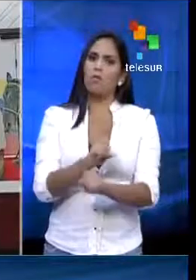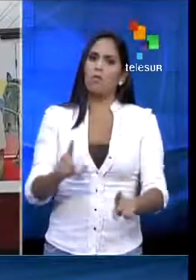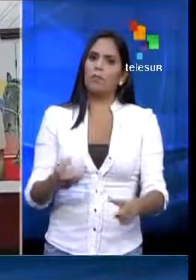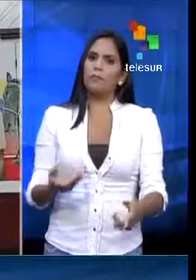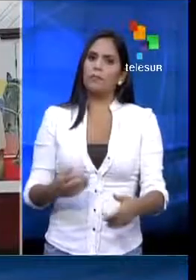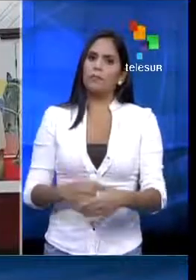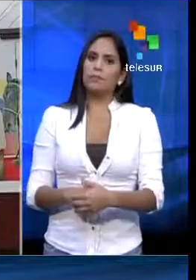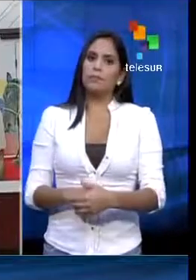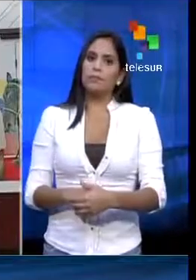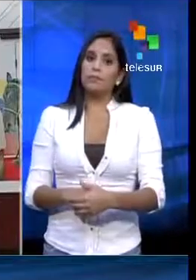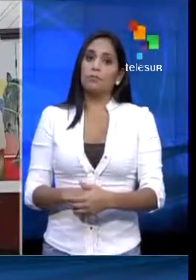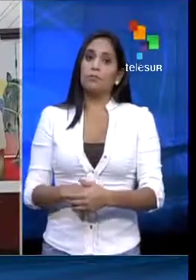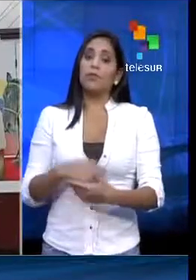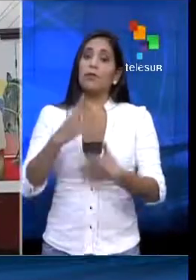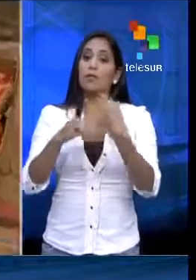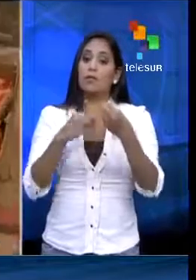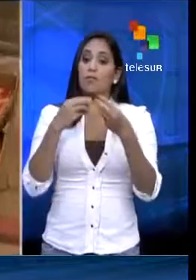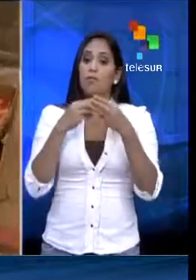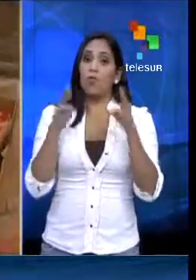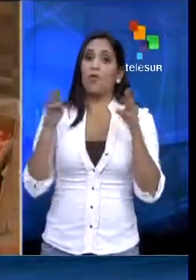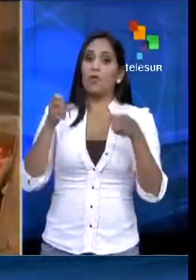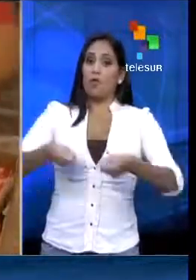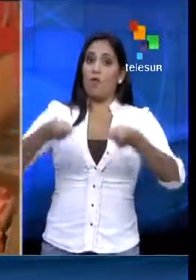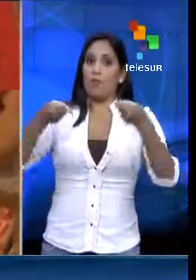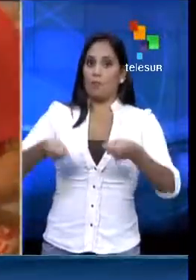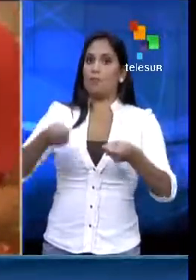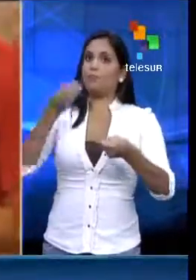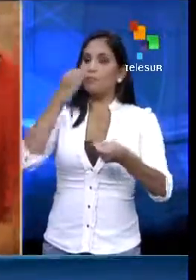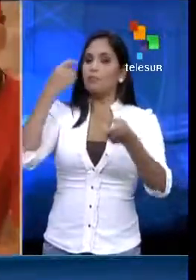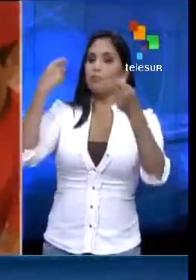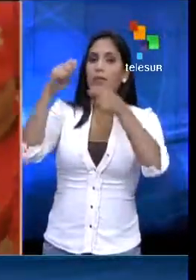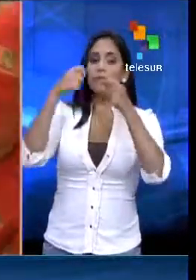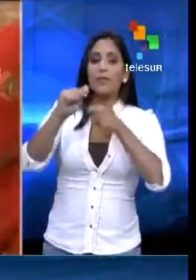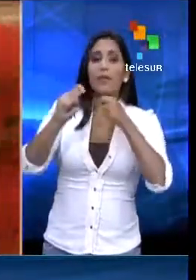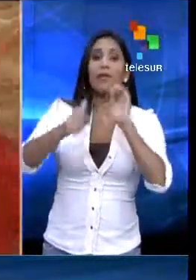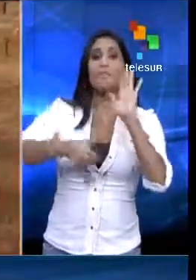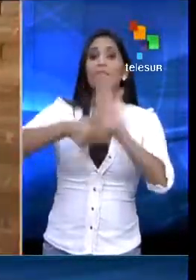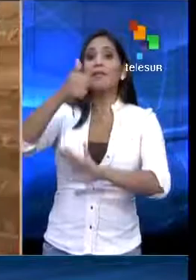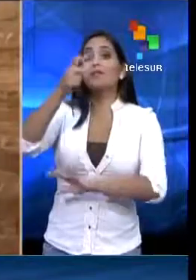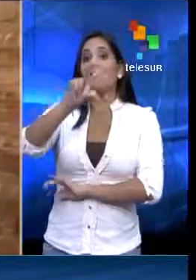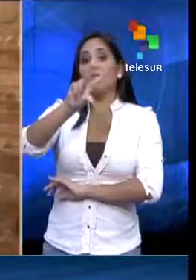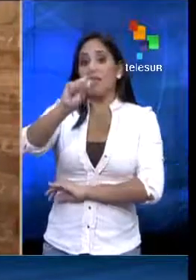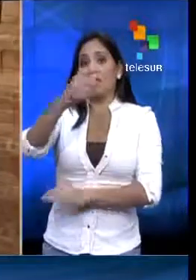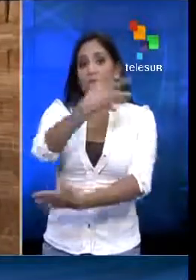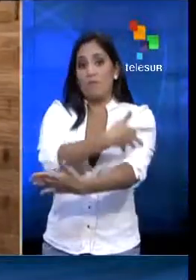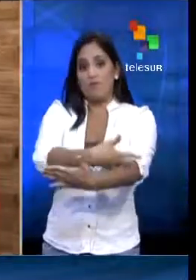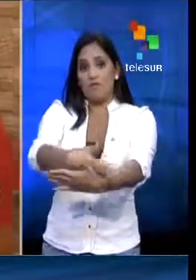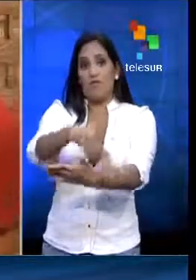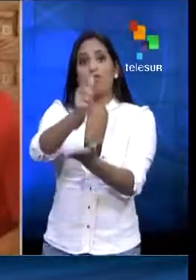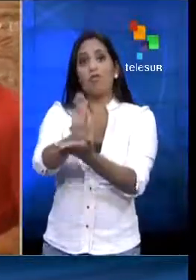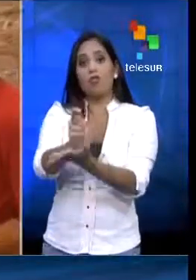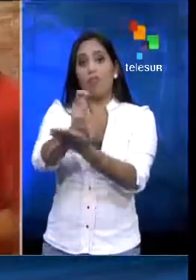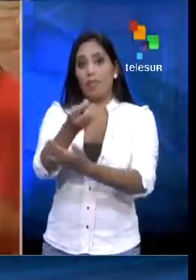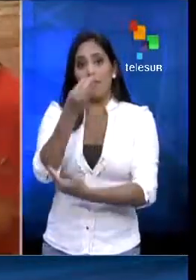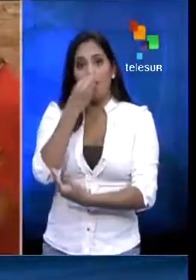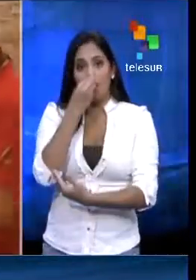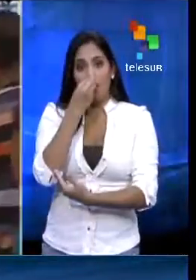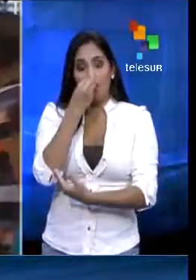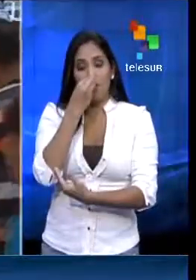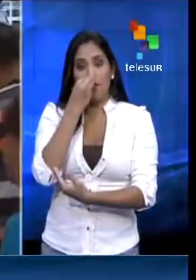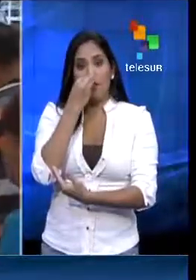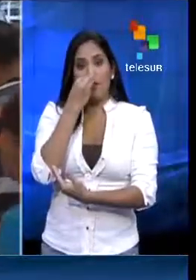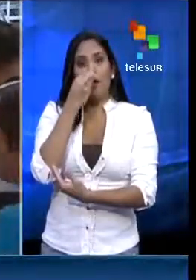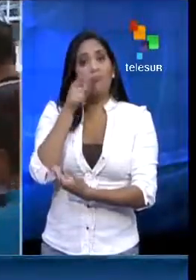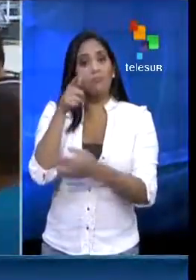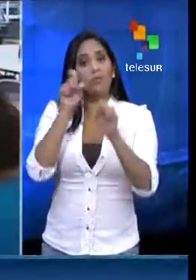Desde la creación de la Red Pública de Alimentos Mercal, el gobierno ha logrado distribuir más de 20 millones de toneladas de alimentos. En este sentido, el presidente